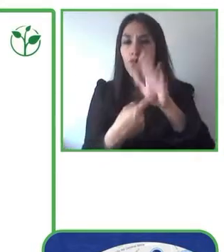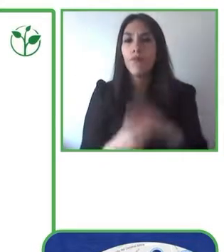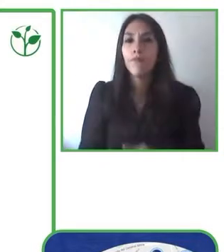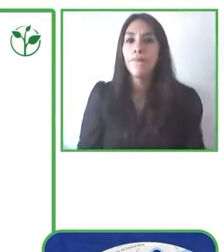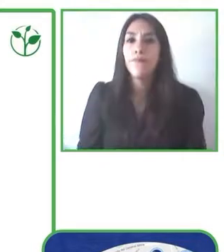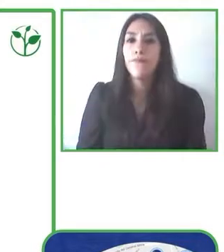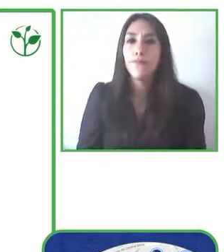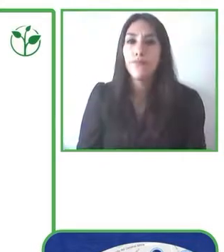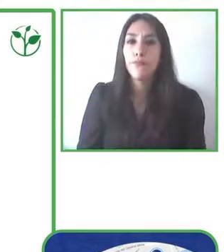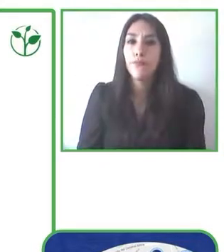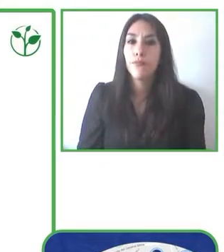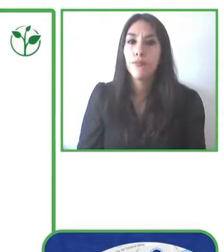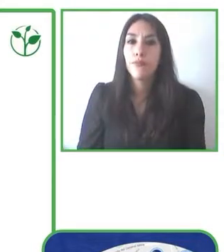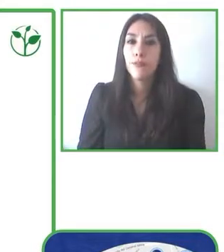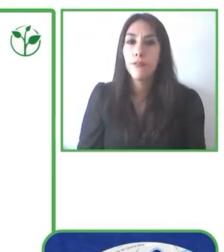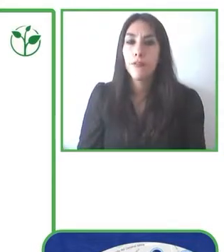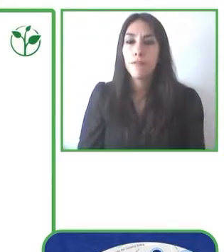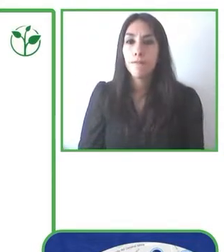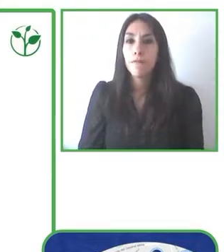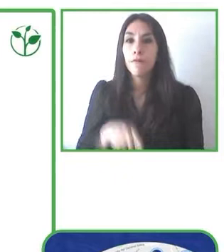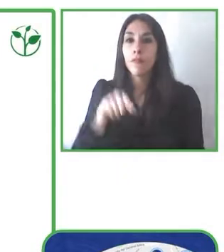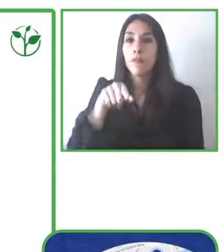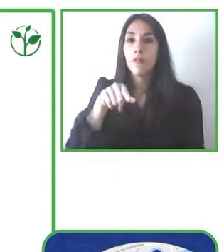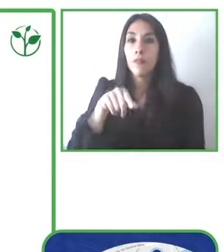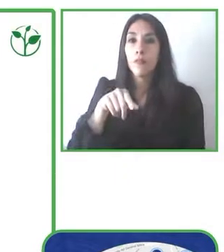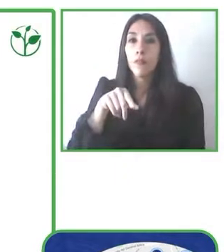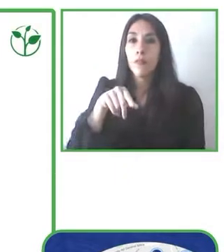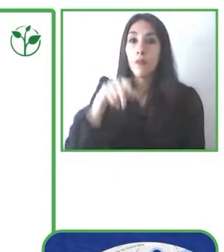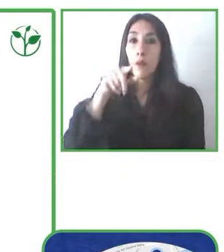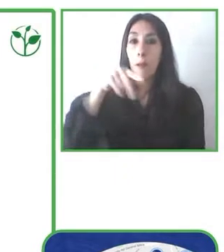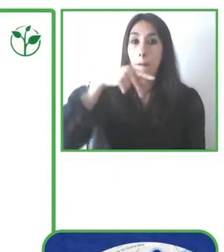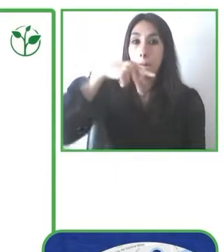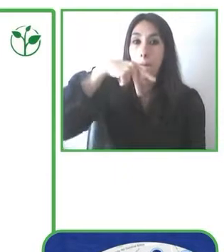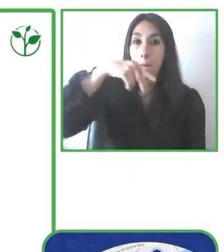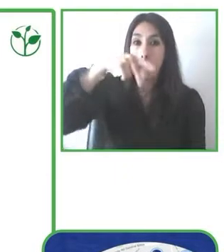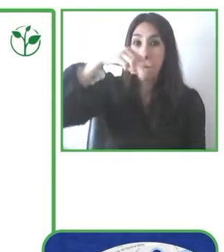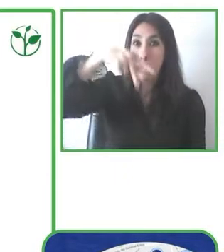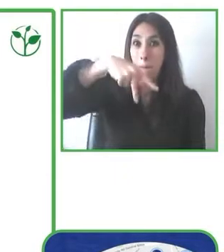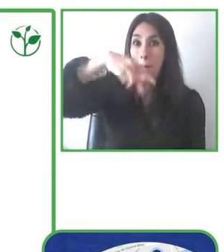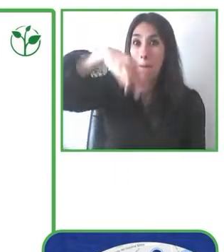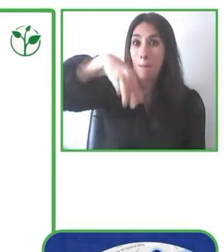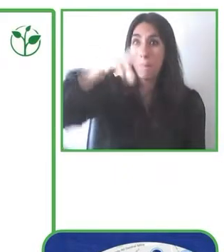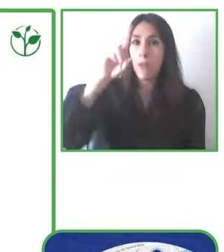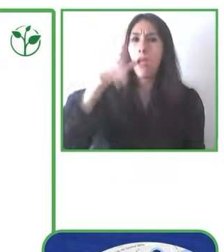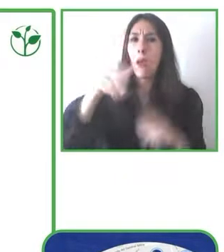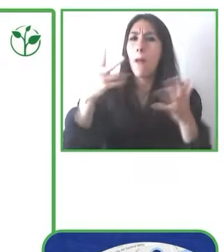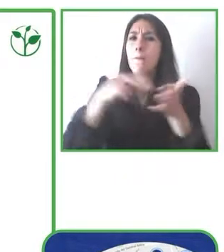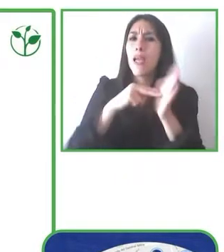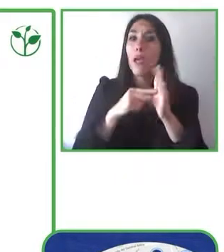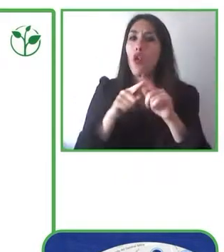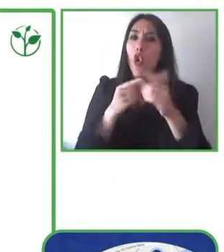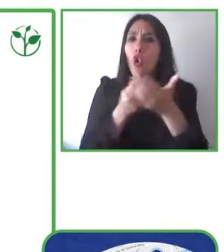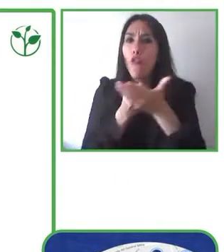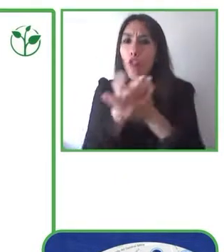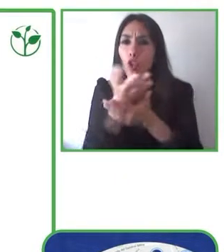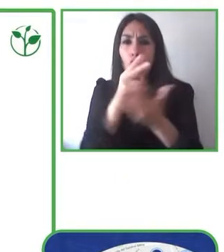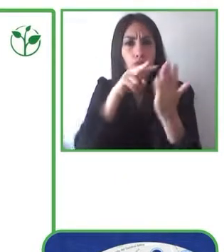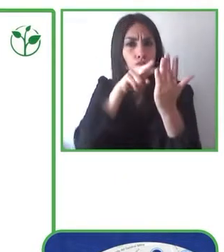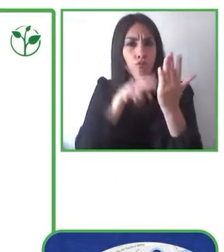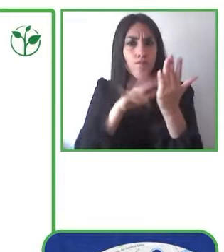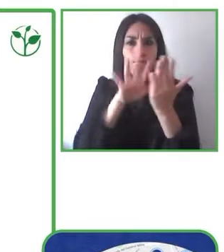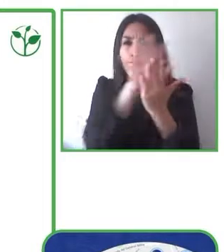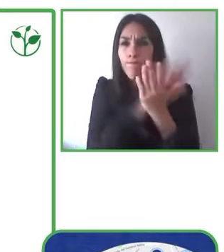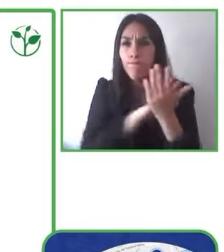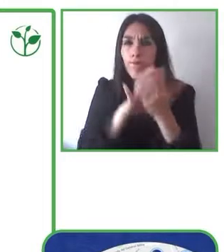pensada para poder inicialmente proporcionar esta información de dónde están las plazas, de cuáles son las normas de aparcamiento, porque como son